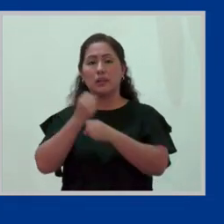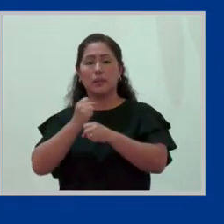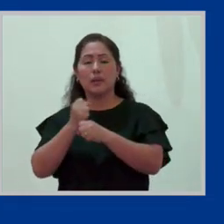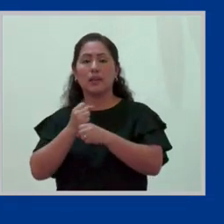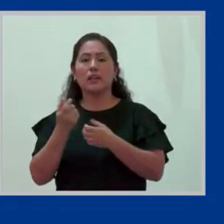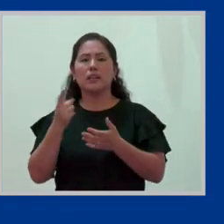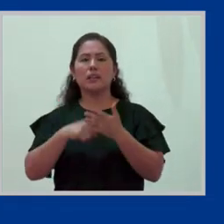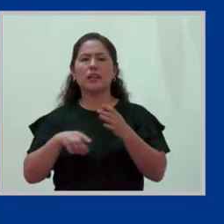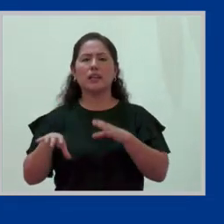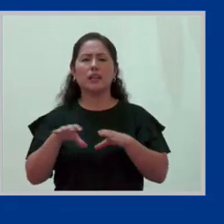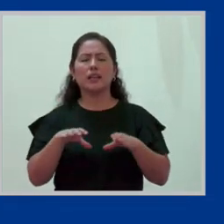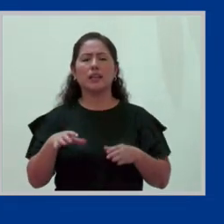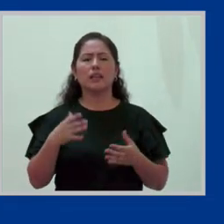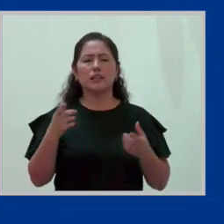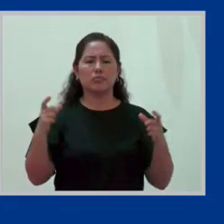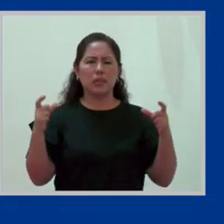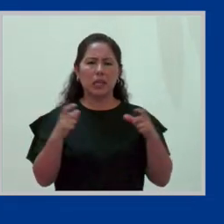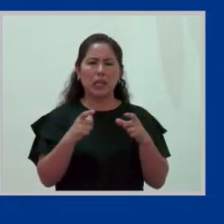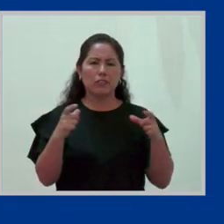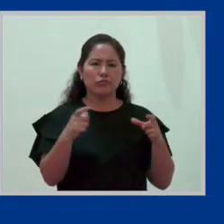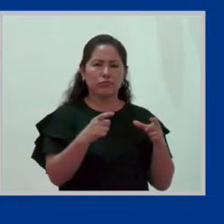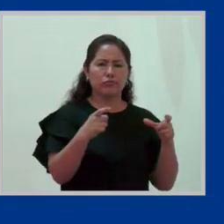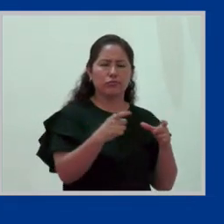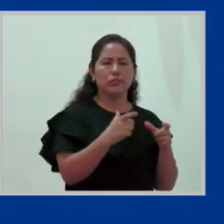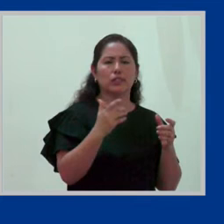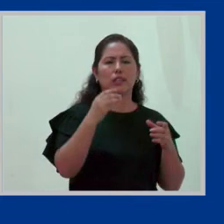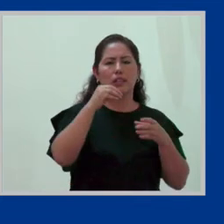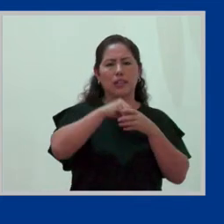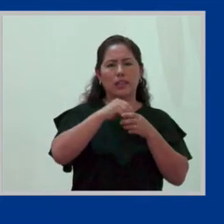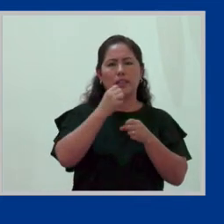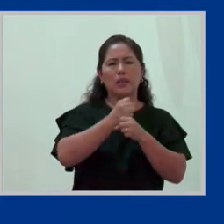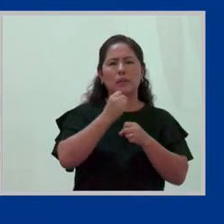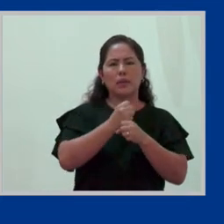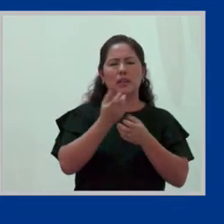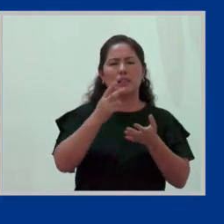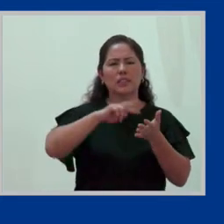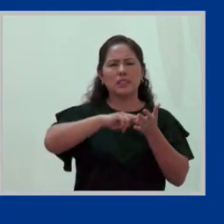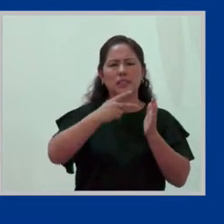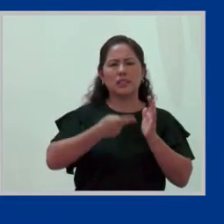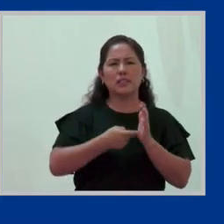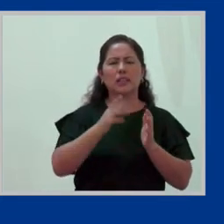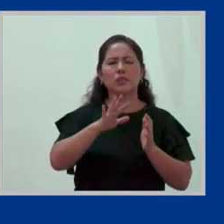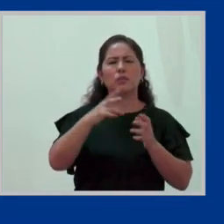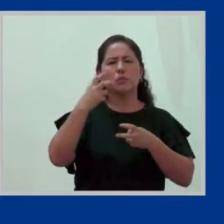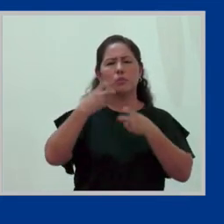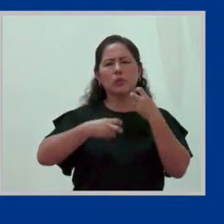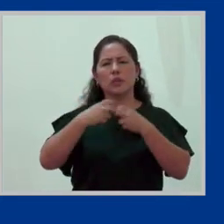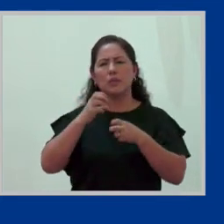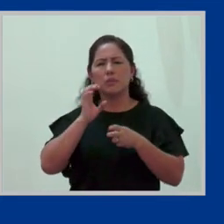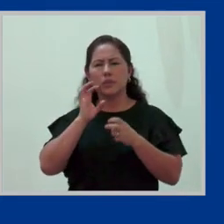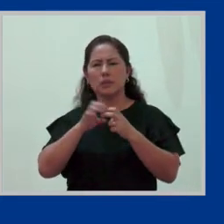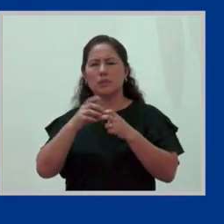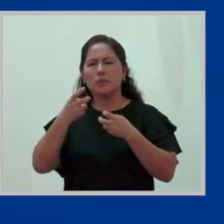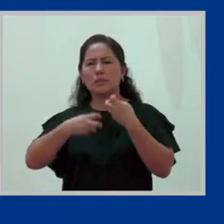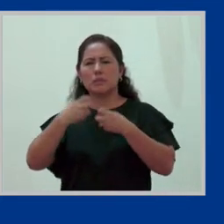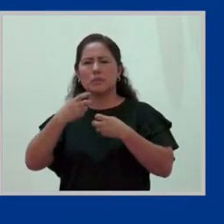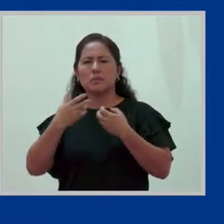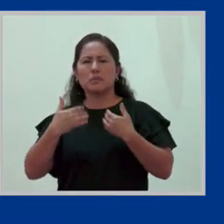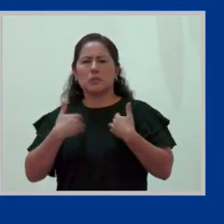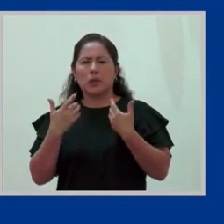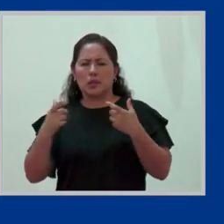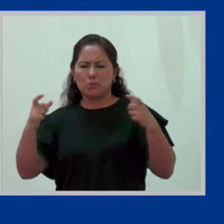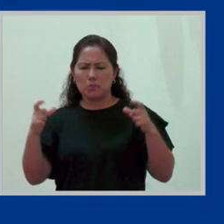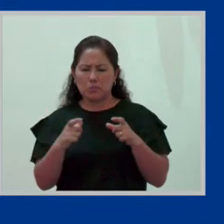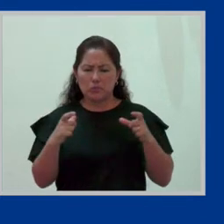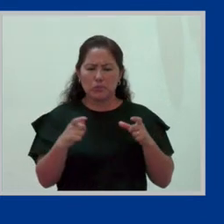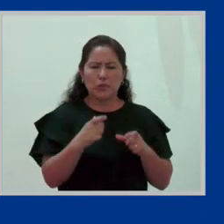micro o pequeña empresa. ¿Qué significa eso? ¿Cuál es el problema, digamos, de ser parte de una micro o pequeña